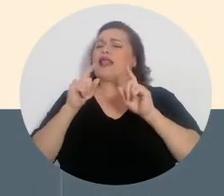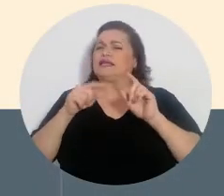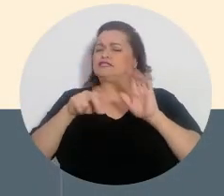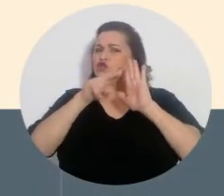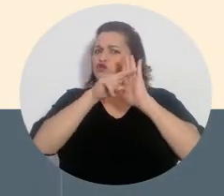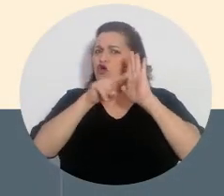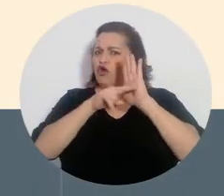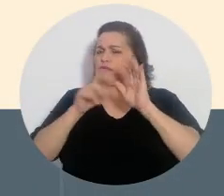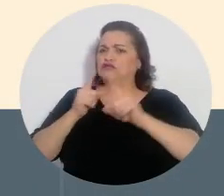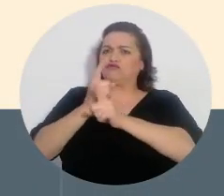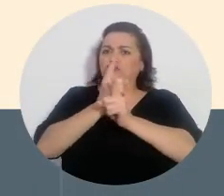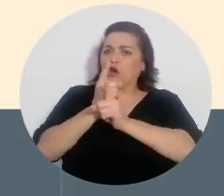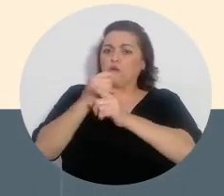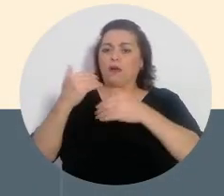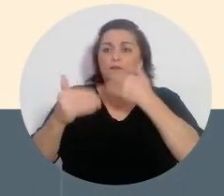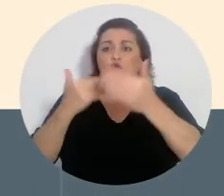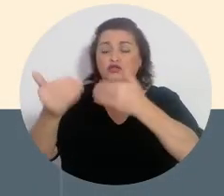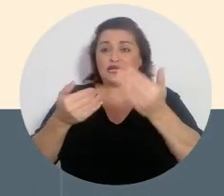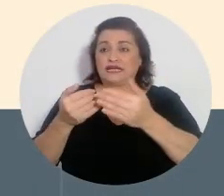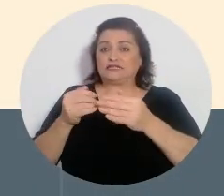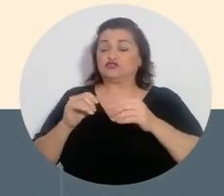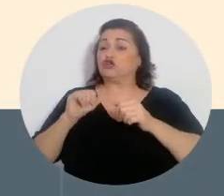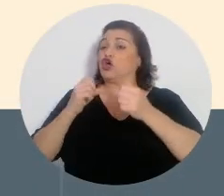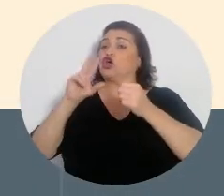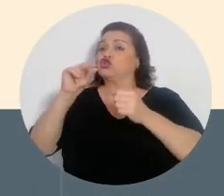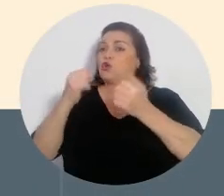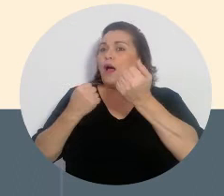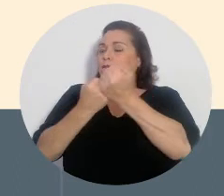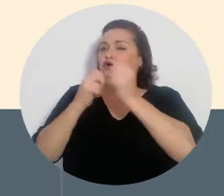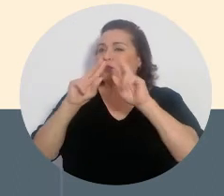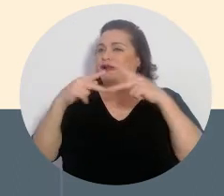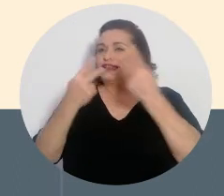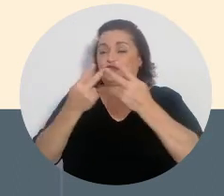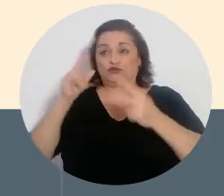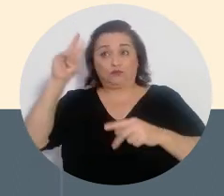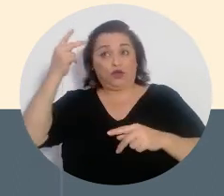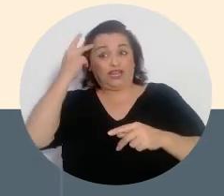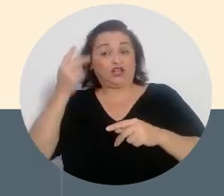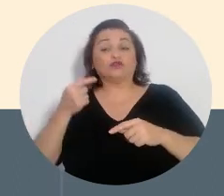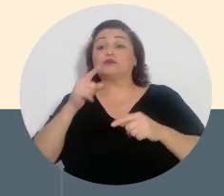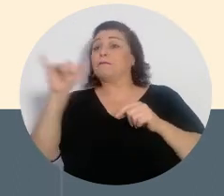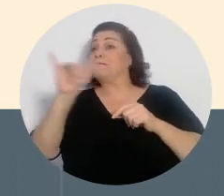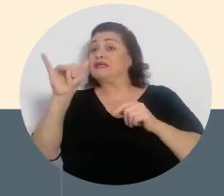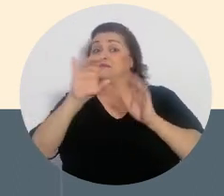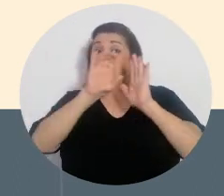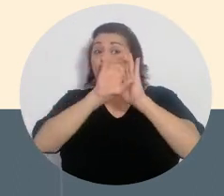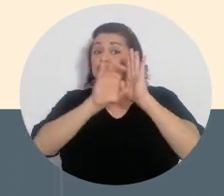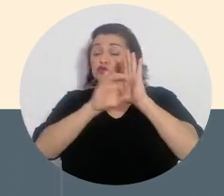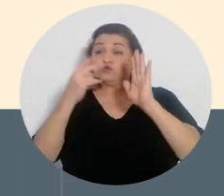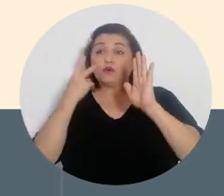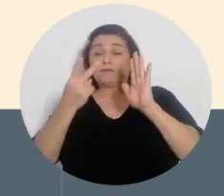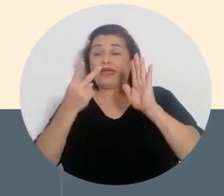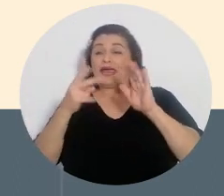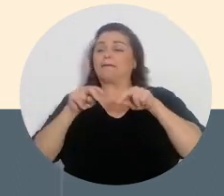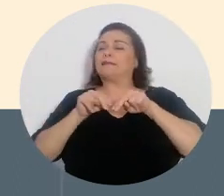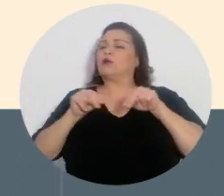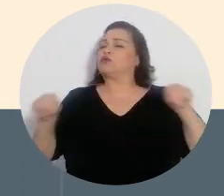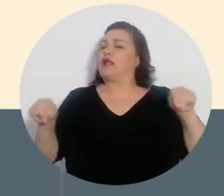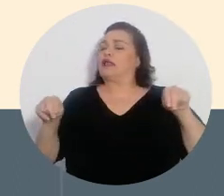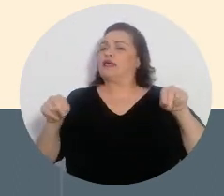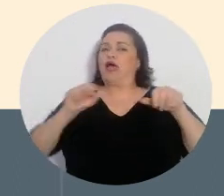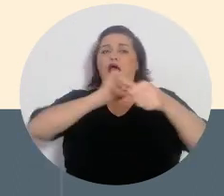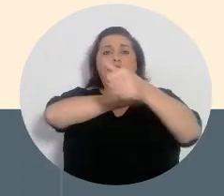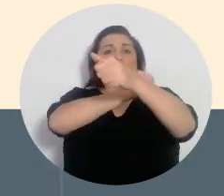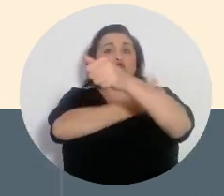normas que regulan estos procesos de beligerancia política. Como lo decía hace algunos instantes, la propia Constitución contempla la imparcialidad de las